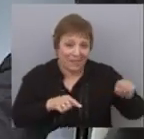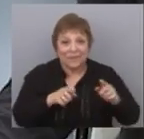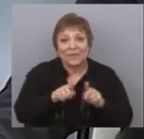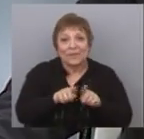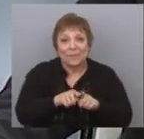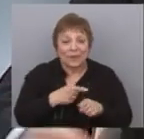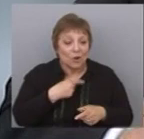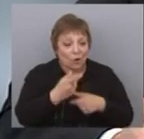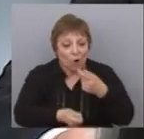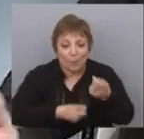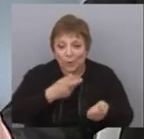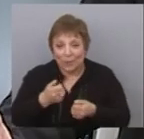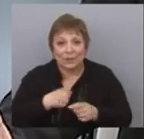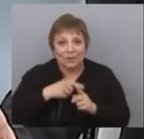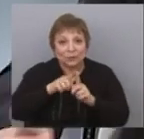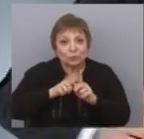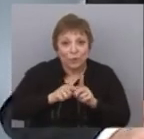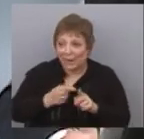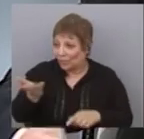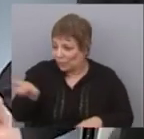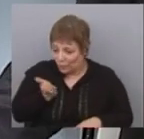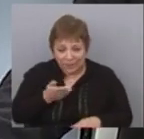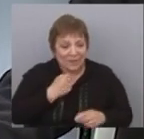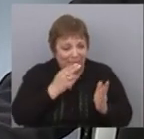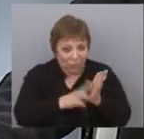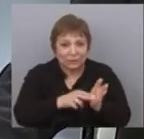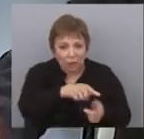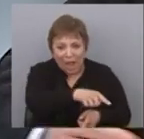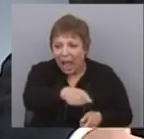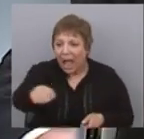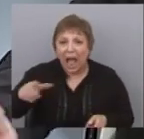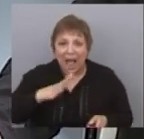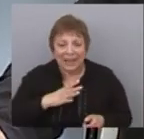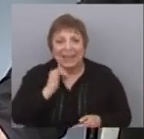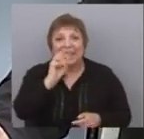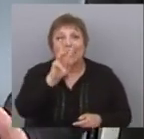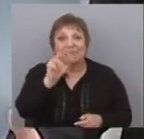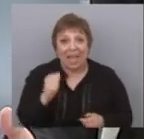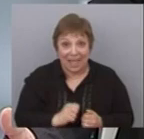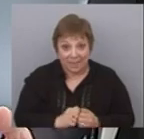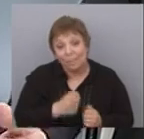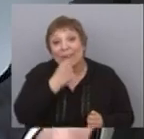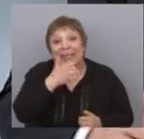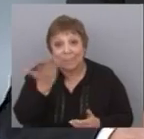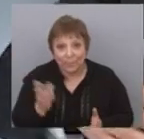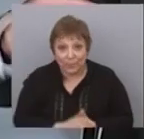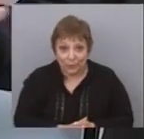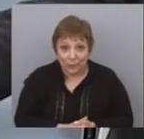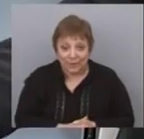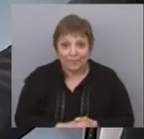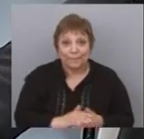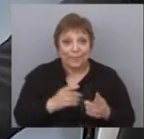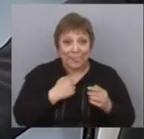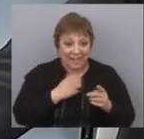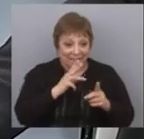está consumiendo, en ese sueldo que se consume, paga impuestos indirectos, paga IVA, por ejemplo, en lo que compra. Para los